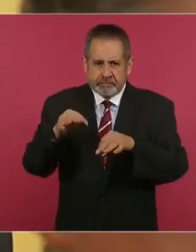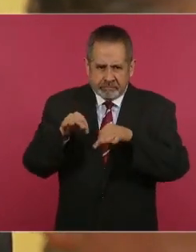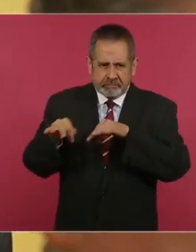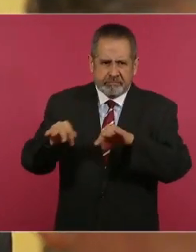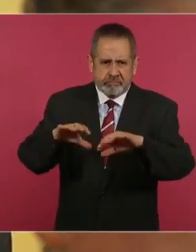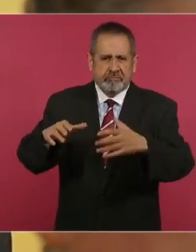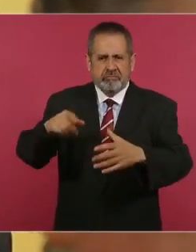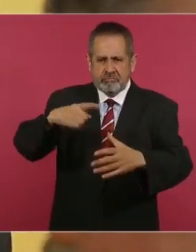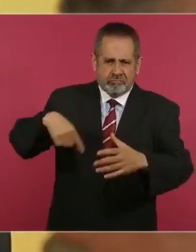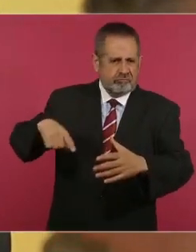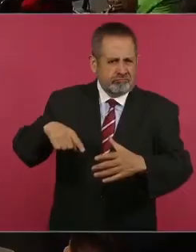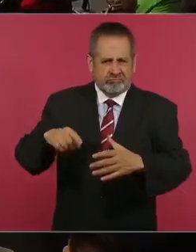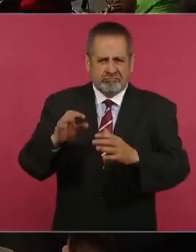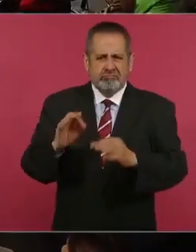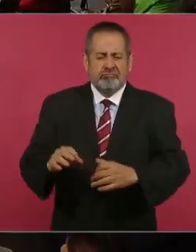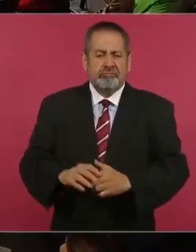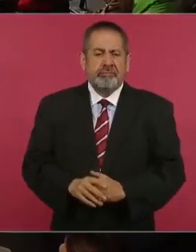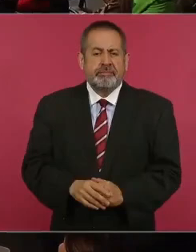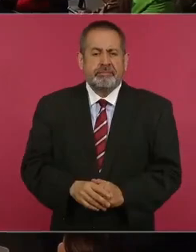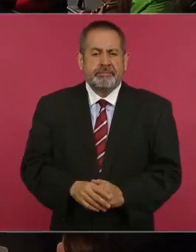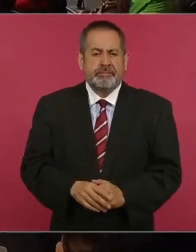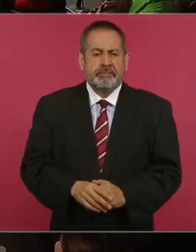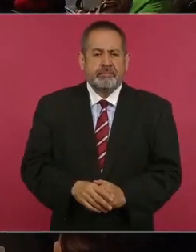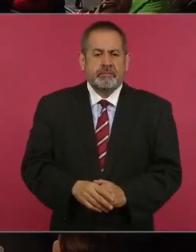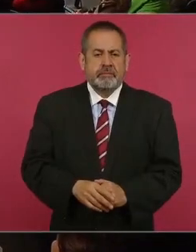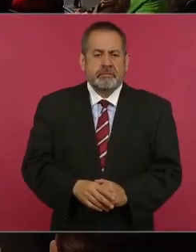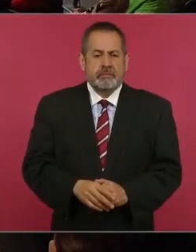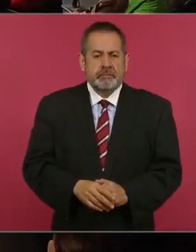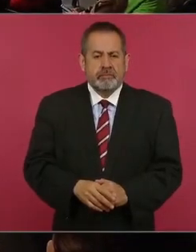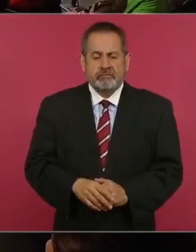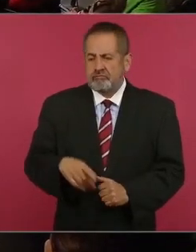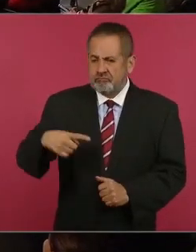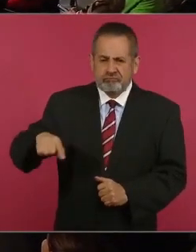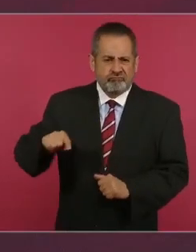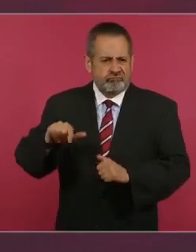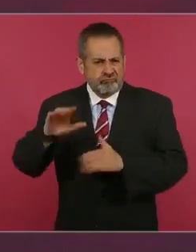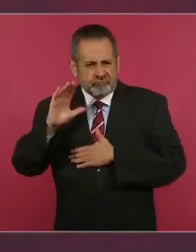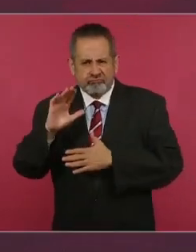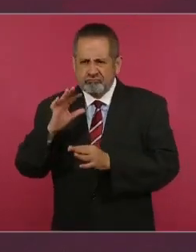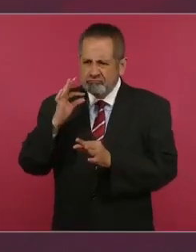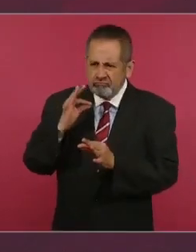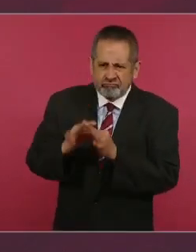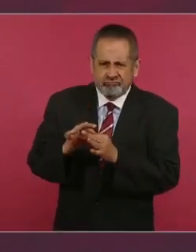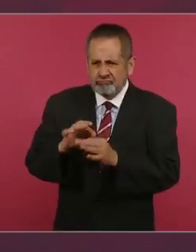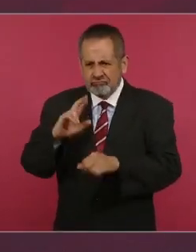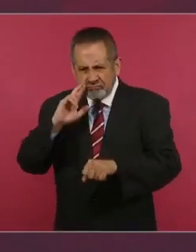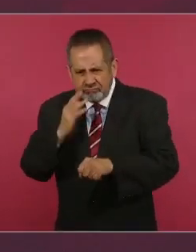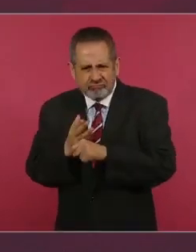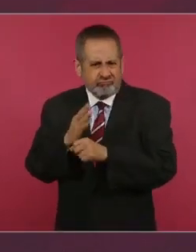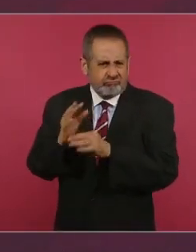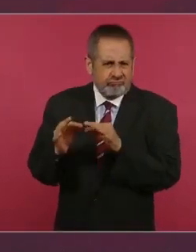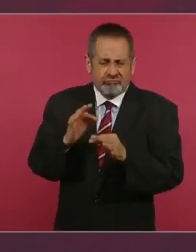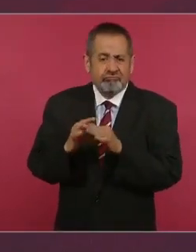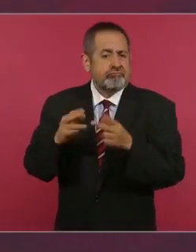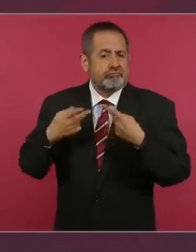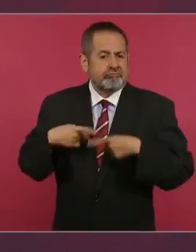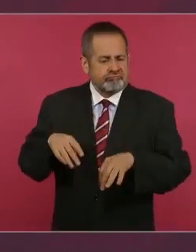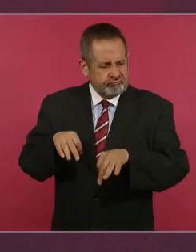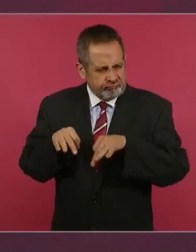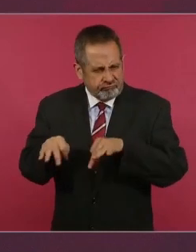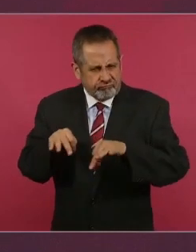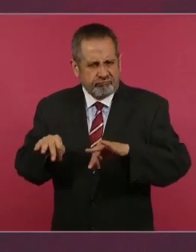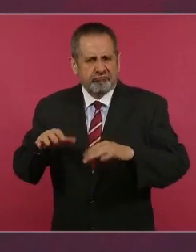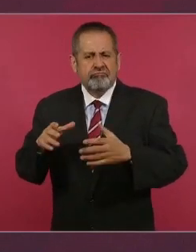comprometido, eficaz, responsable de los trabajadores